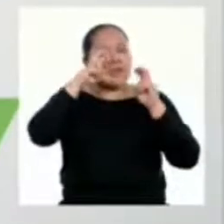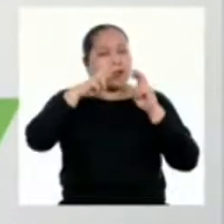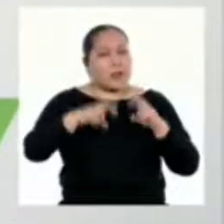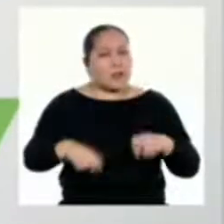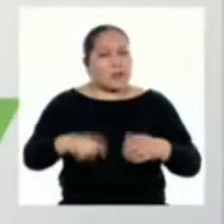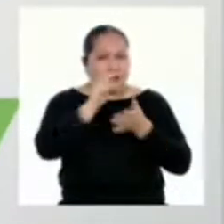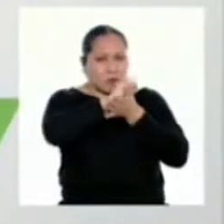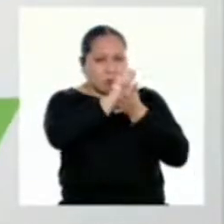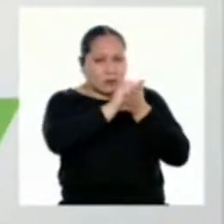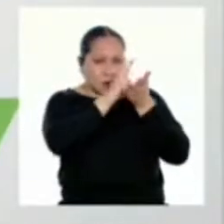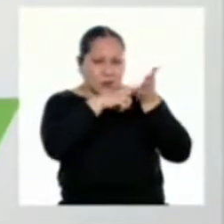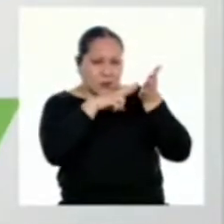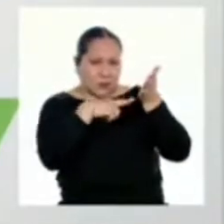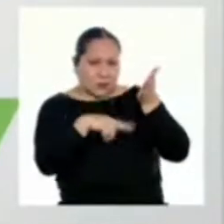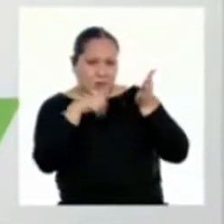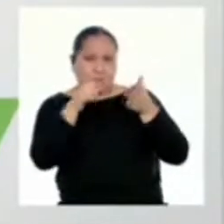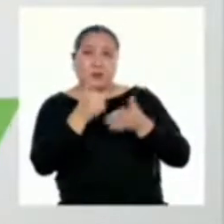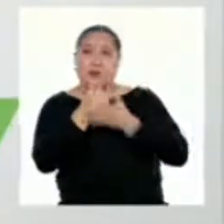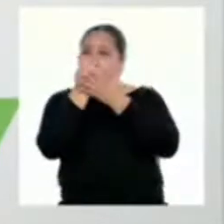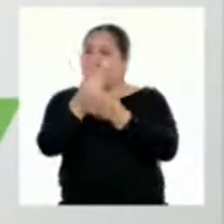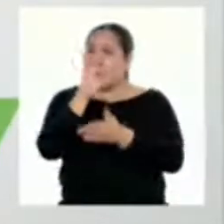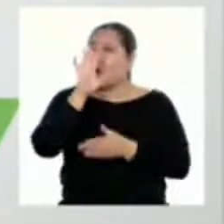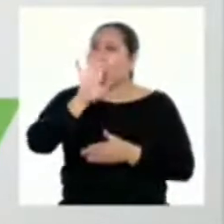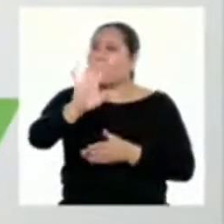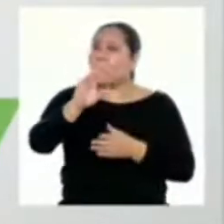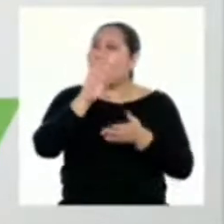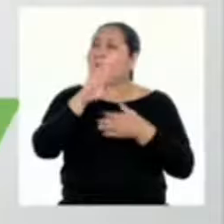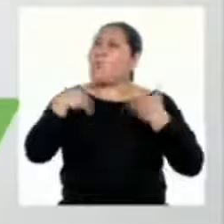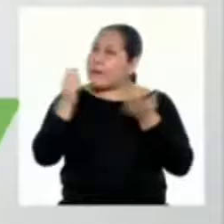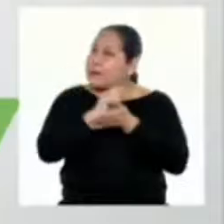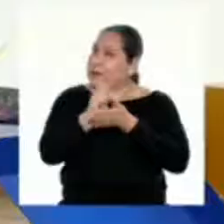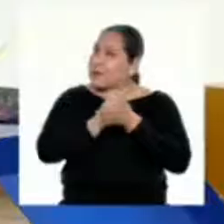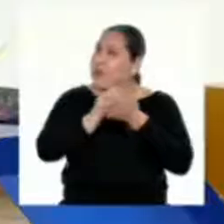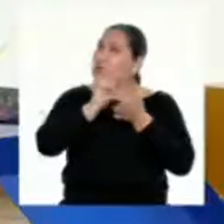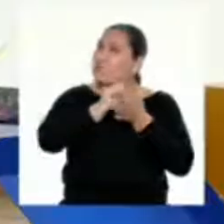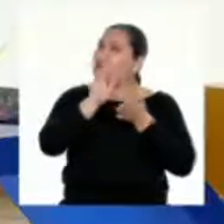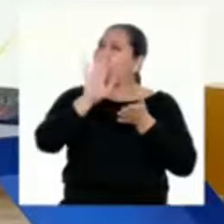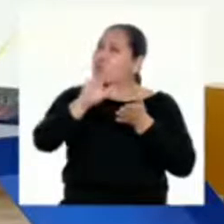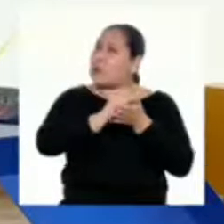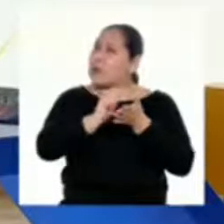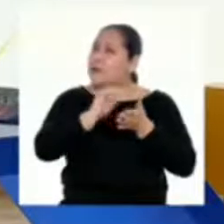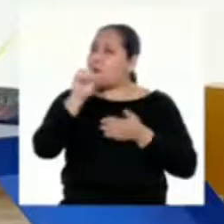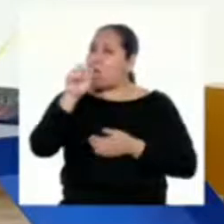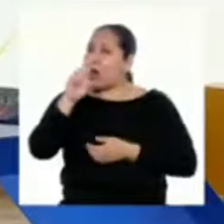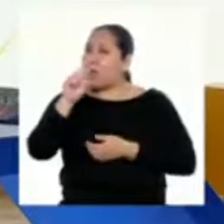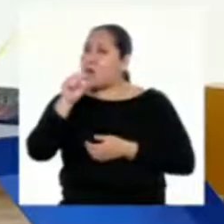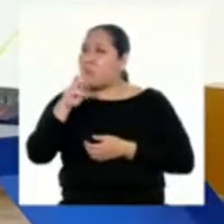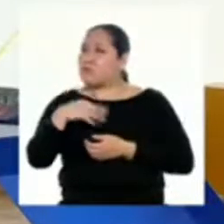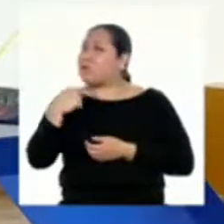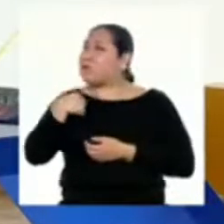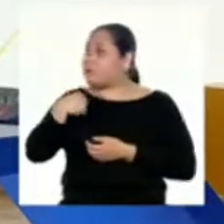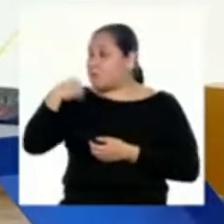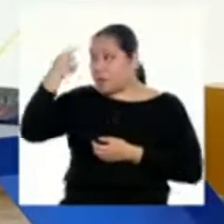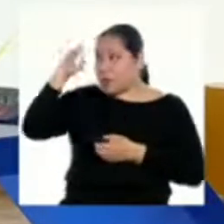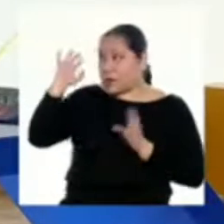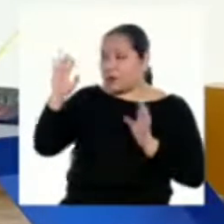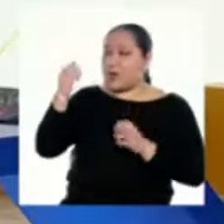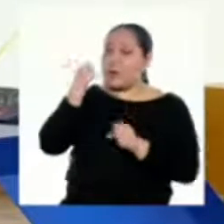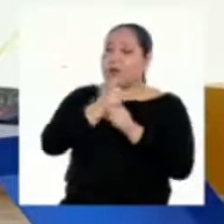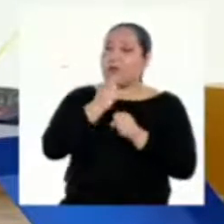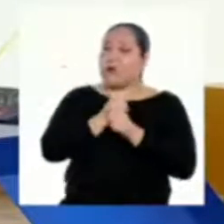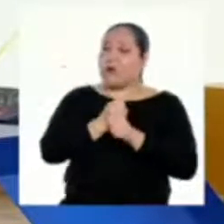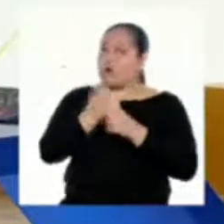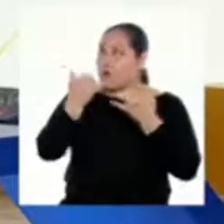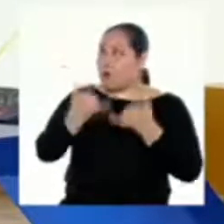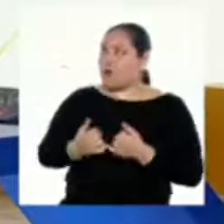ayuda para la construcción de nuestro texto argumentativo? Yo particularmente creo que el trabajo de hoy ha sido útil para